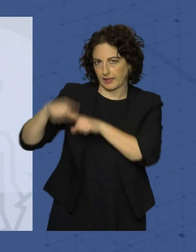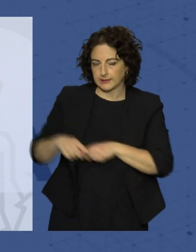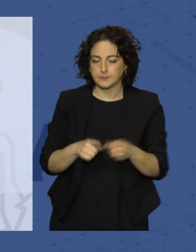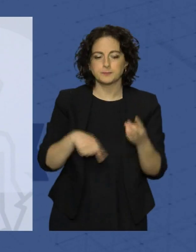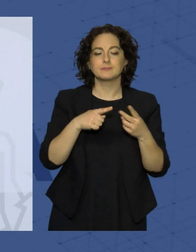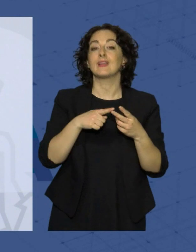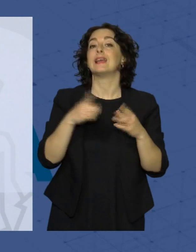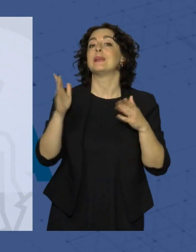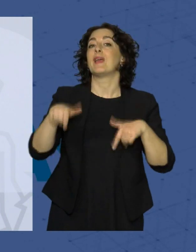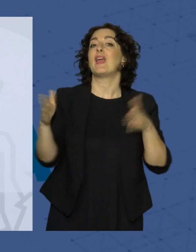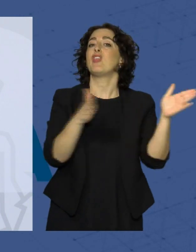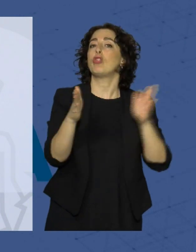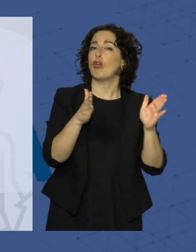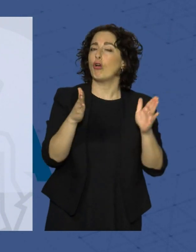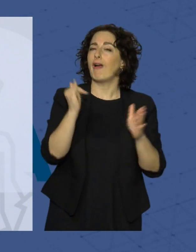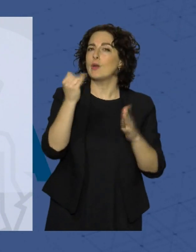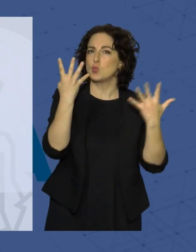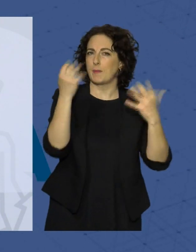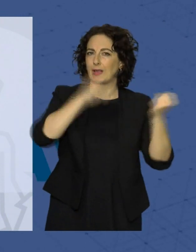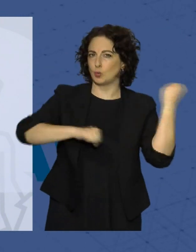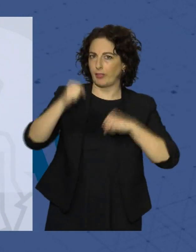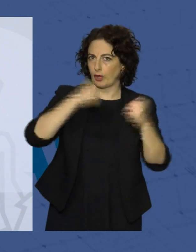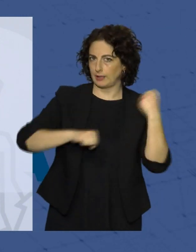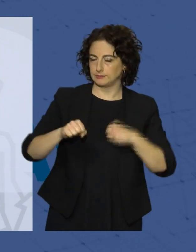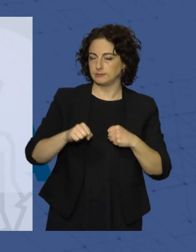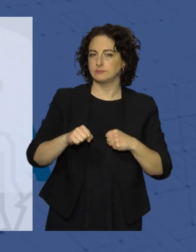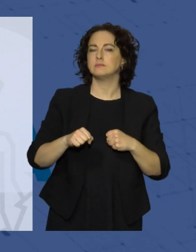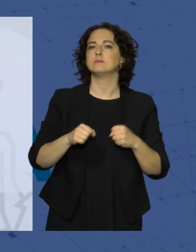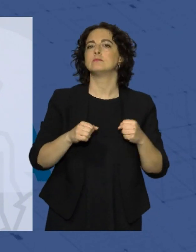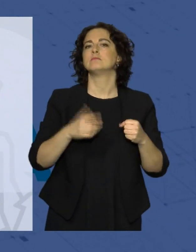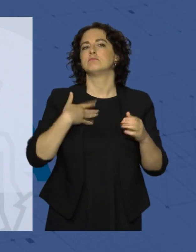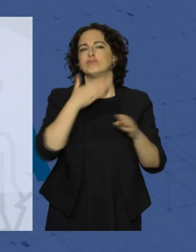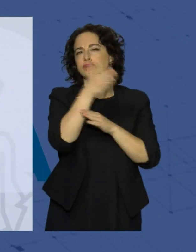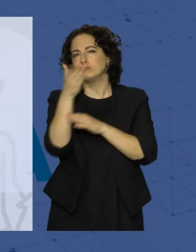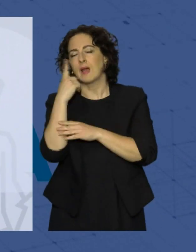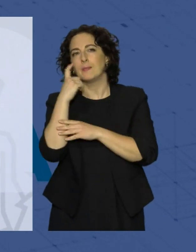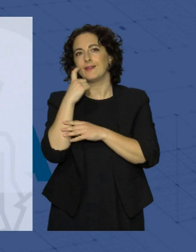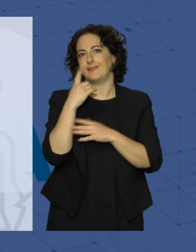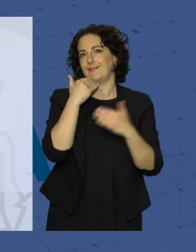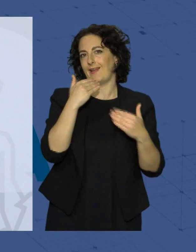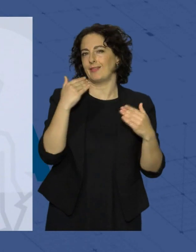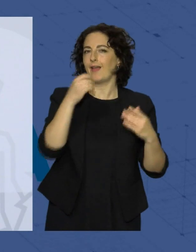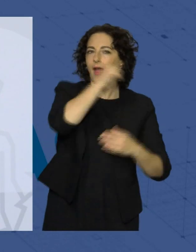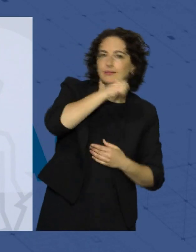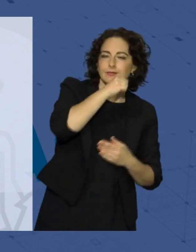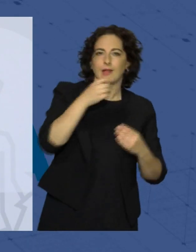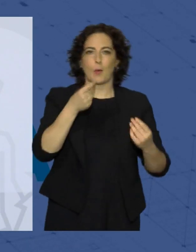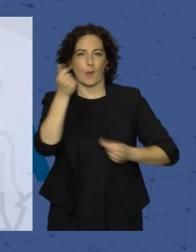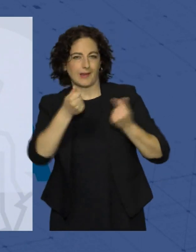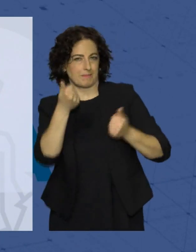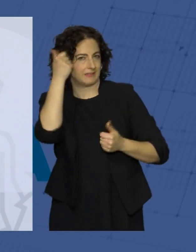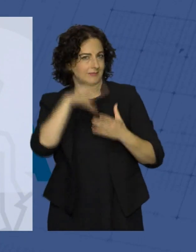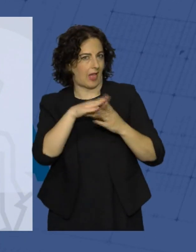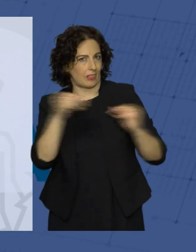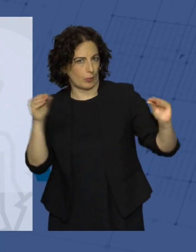edición vamos a contar con nueve actuaciones que nos harán recorrer Almería al son del cante y baile mandaluces,